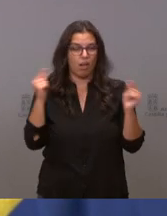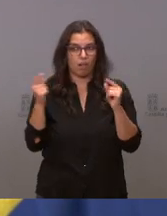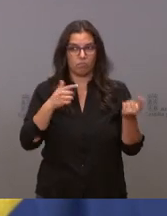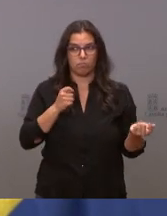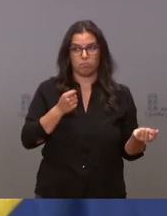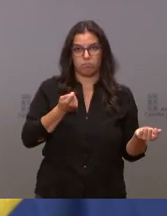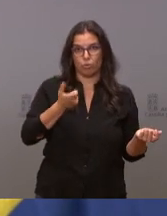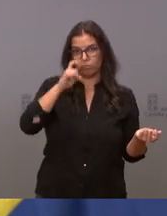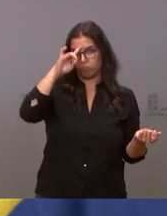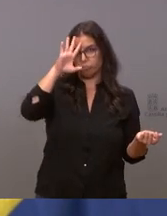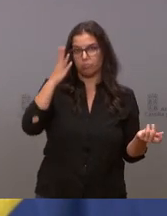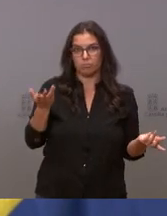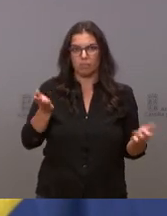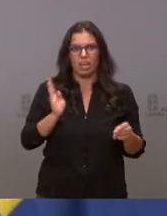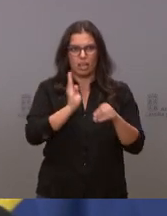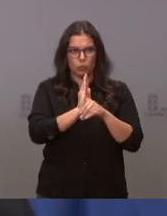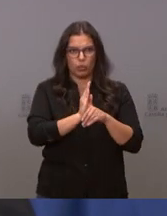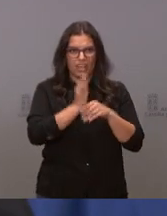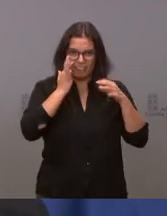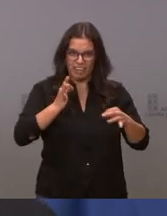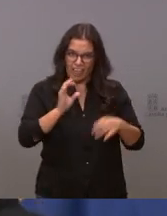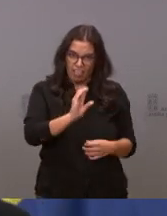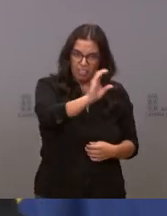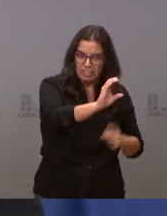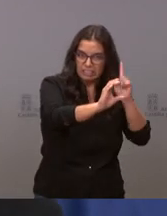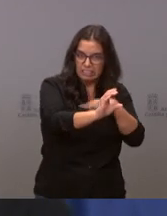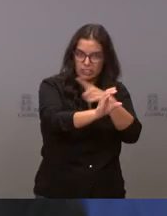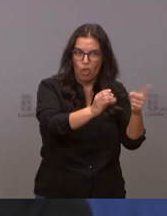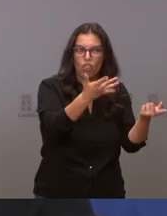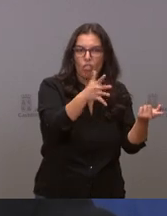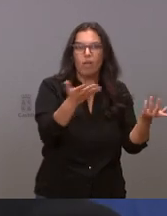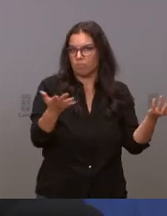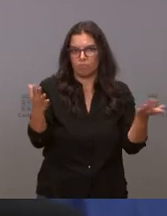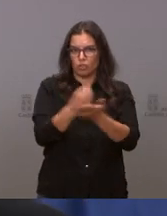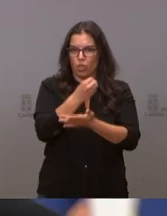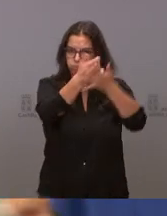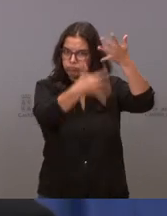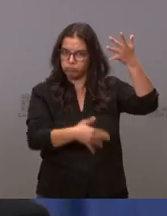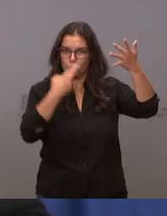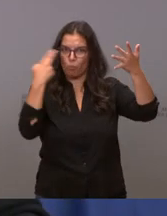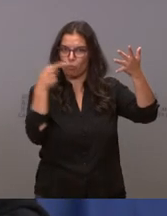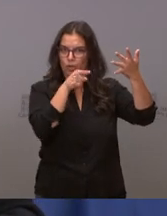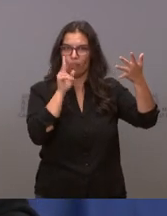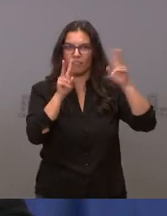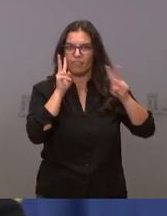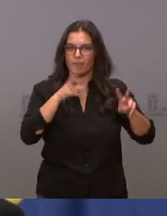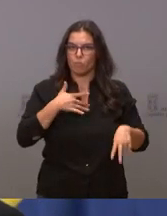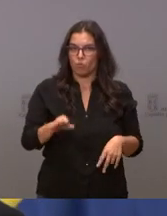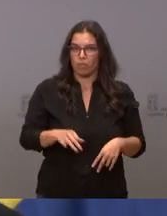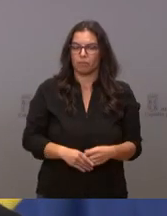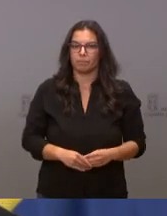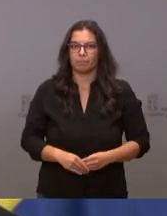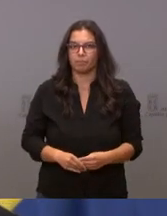que es si las ayudas llegaban o no llegaban y si estaban o no estaban. Todas las ayudas están aquí publicadas. Tienen ustedes,